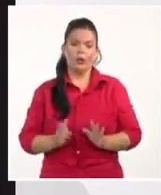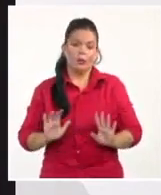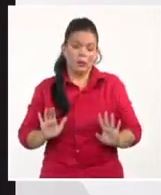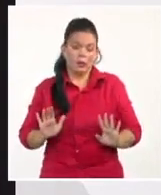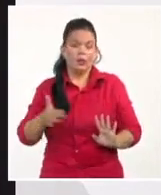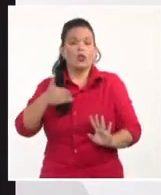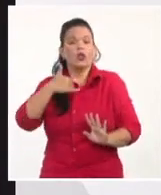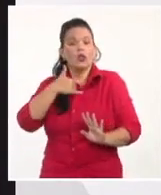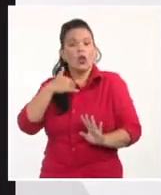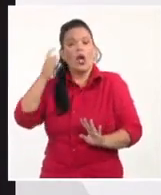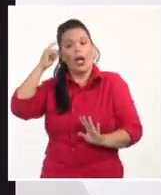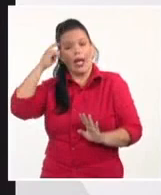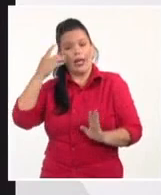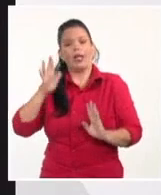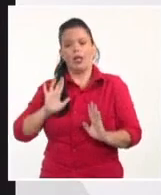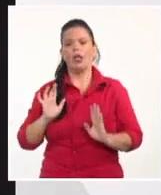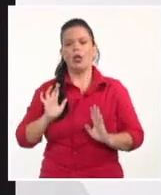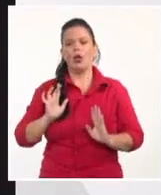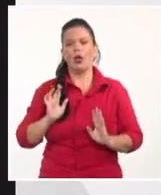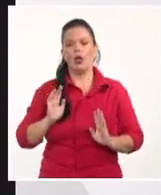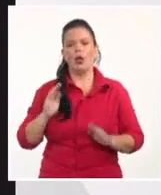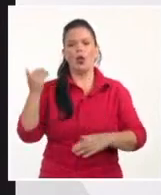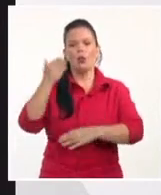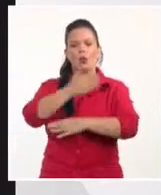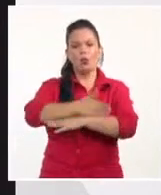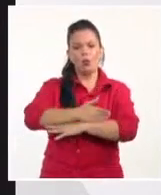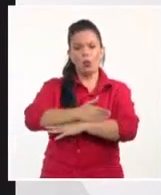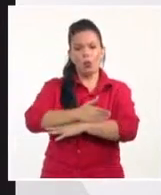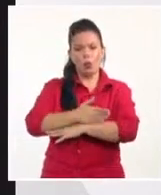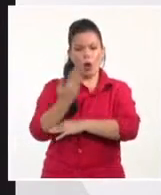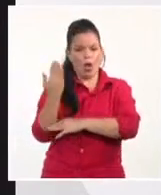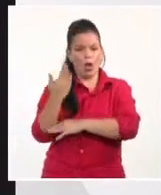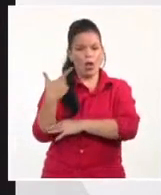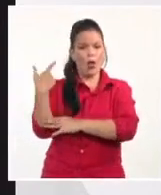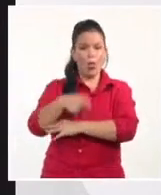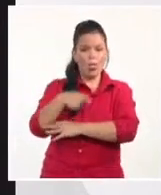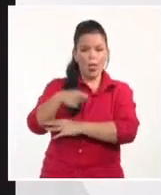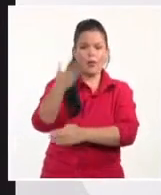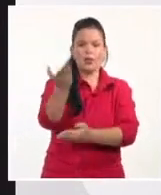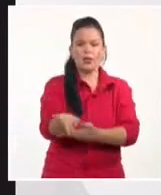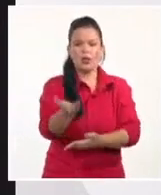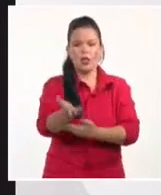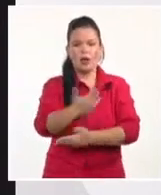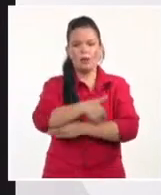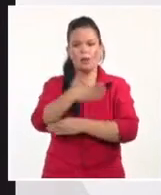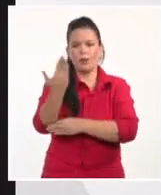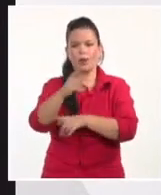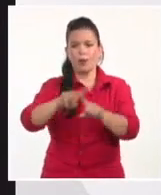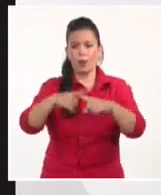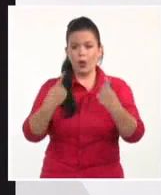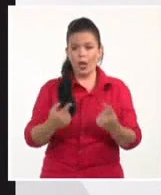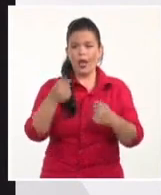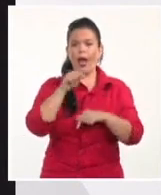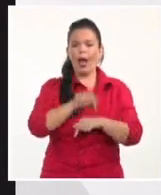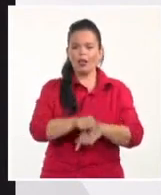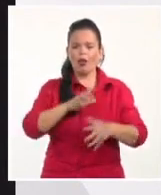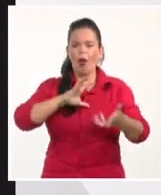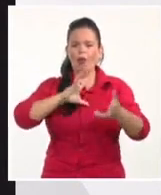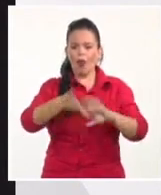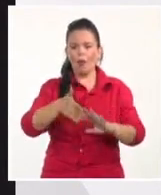bloqueo es algo que debería ser el punto número uno para mitigar dentro de lo posible la entrada de